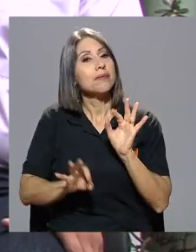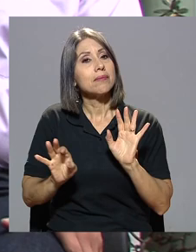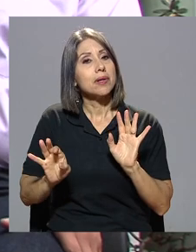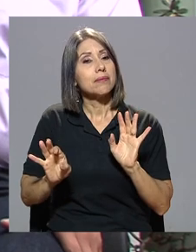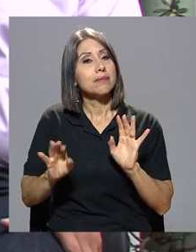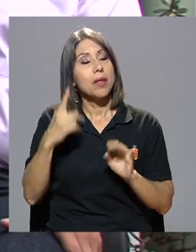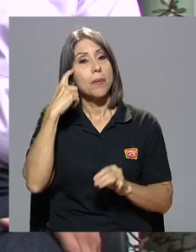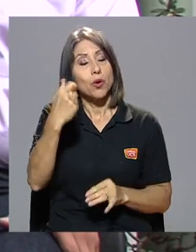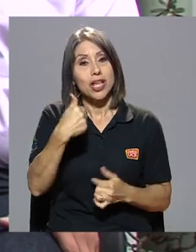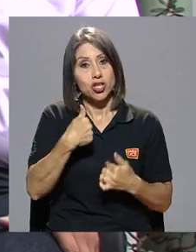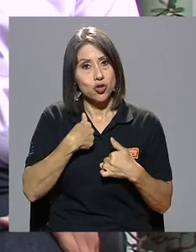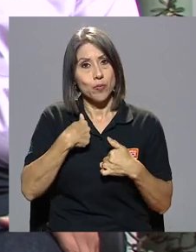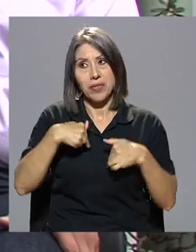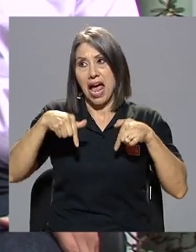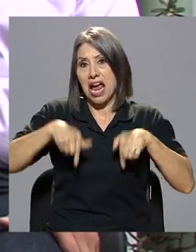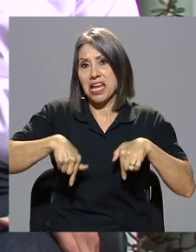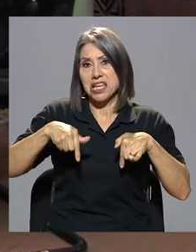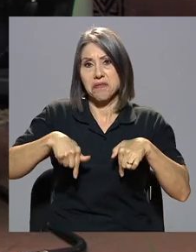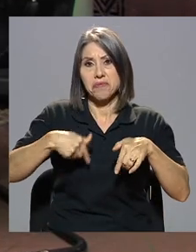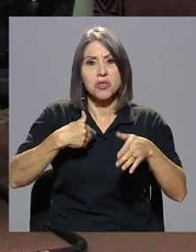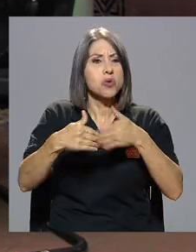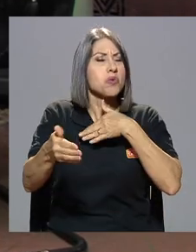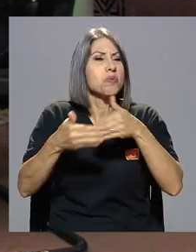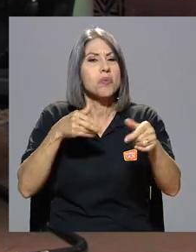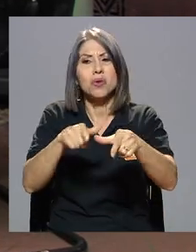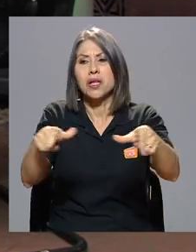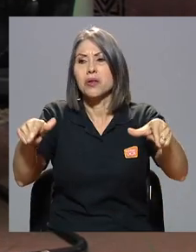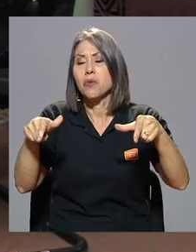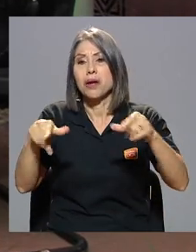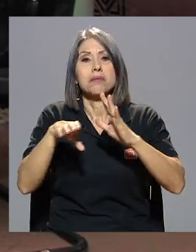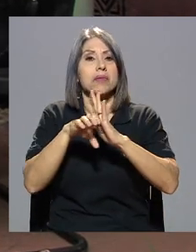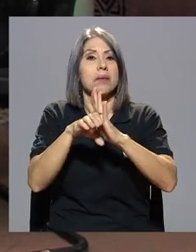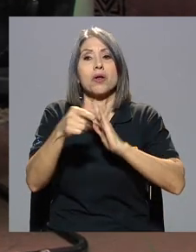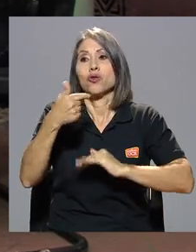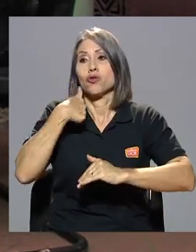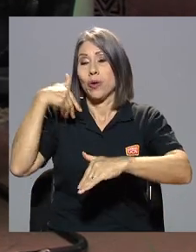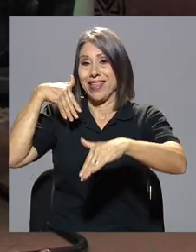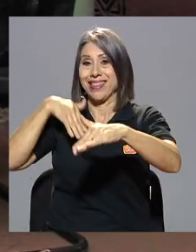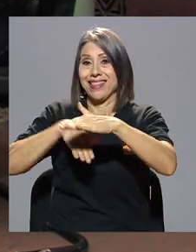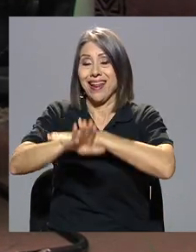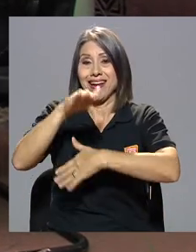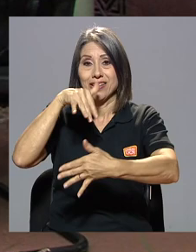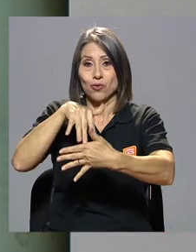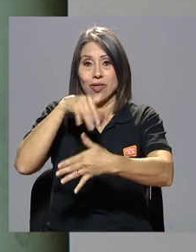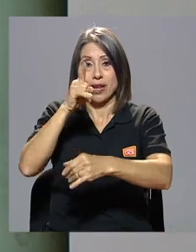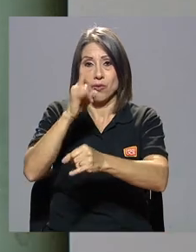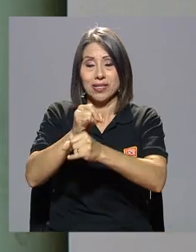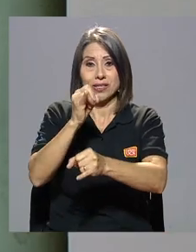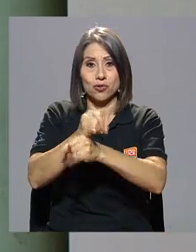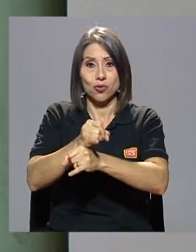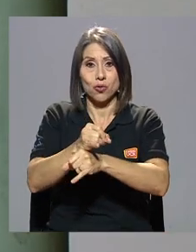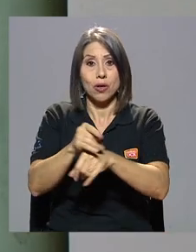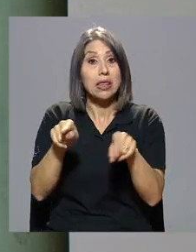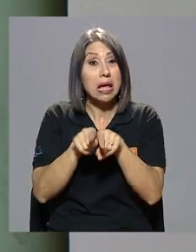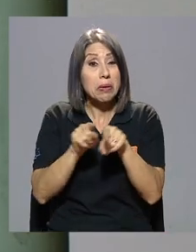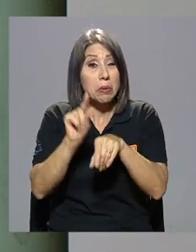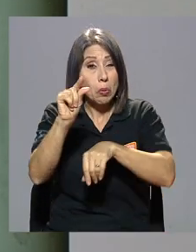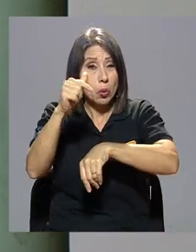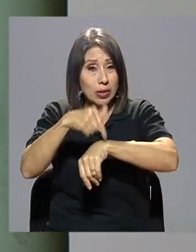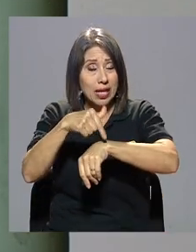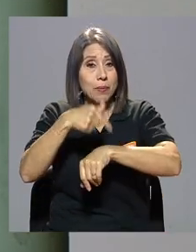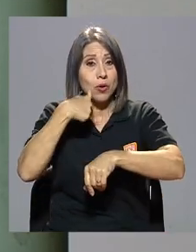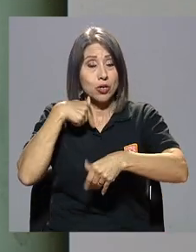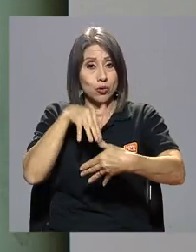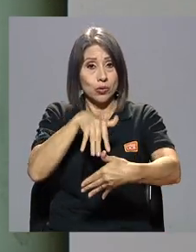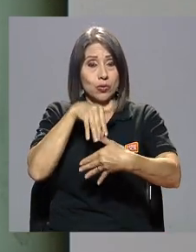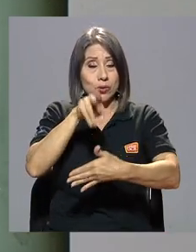simple porque yo aquí donde quiera que fuera y entrar a alguna institución a estudiar incluso el poco